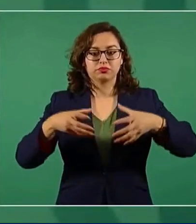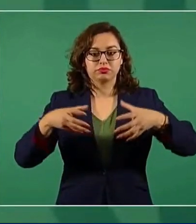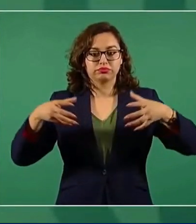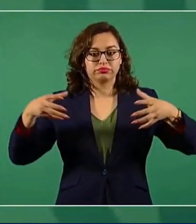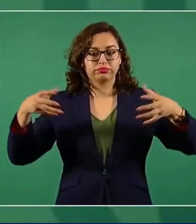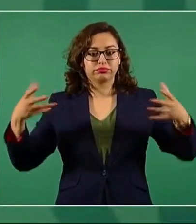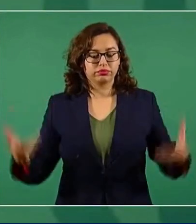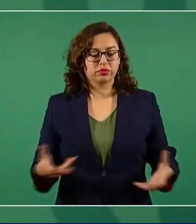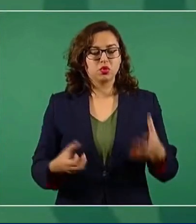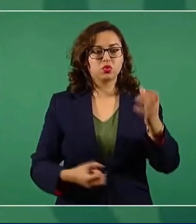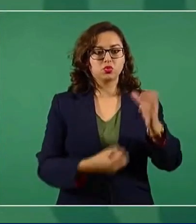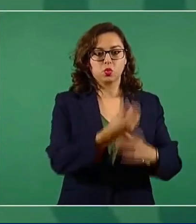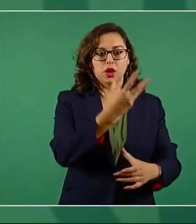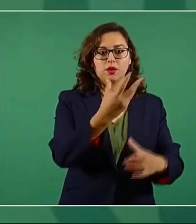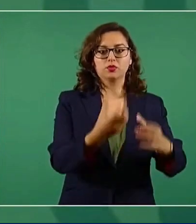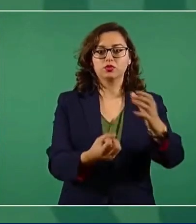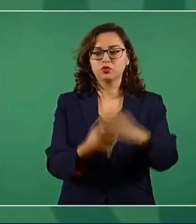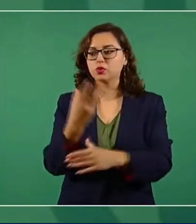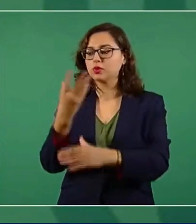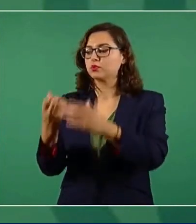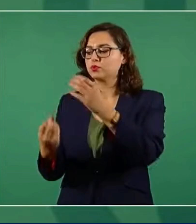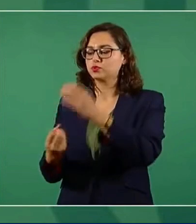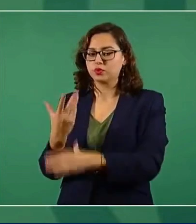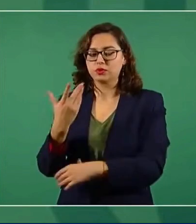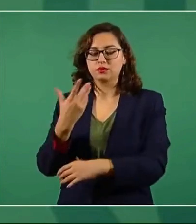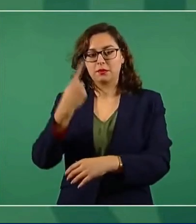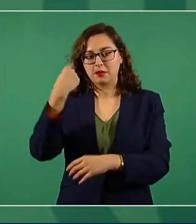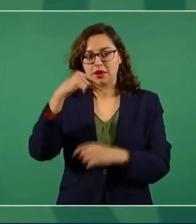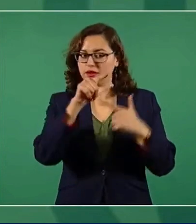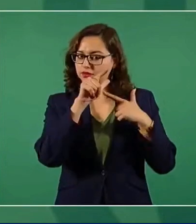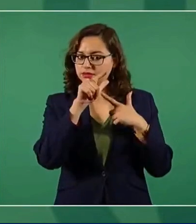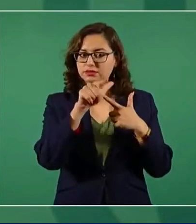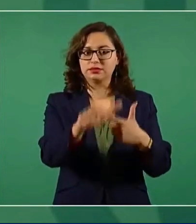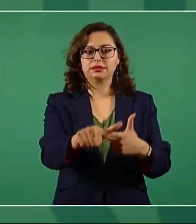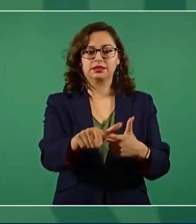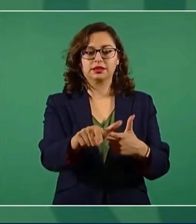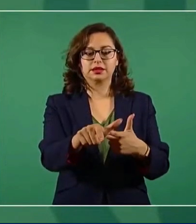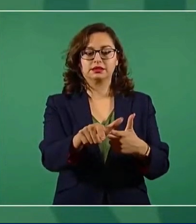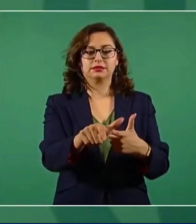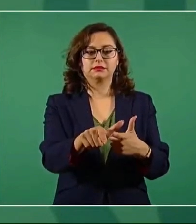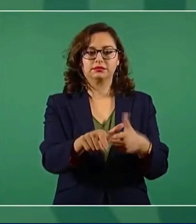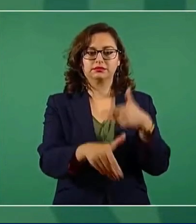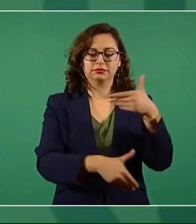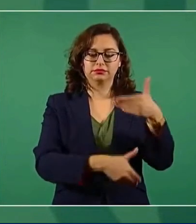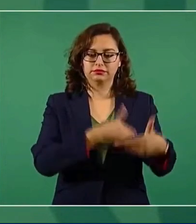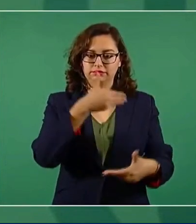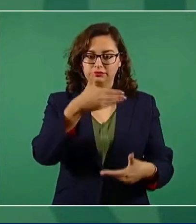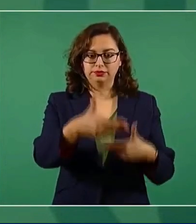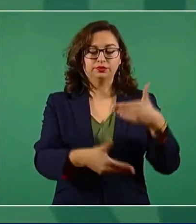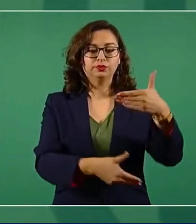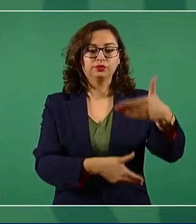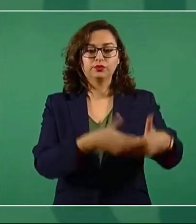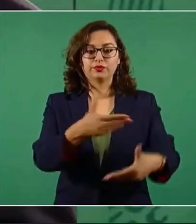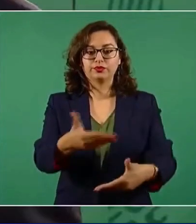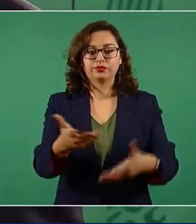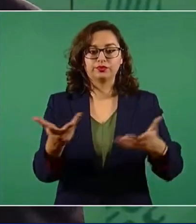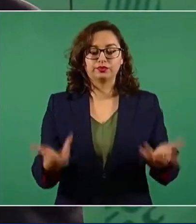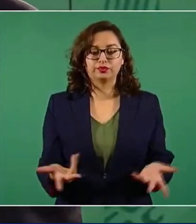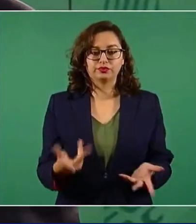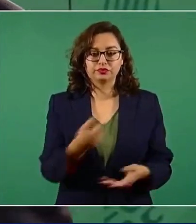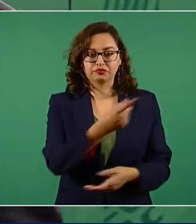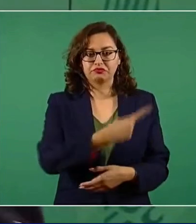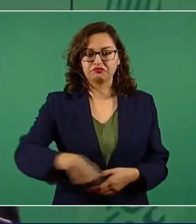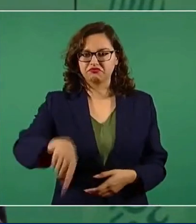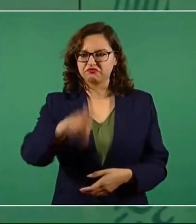que sigan ahí, pero que ya no sean mandones,